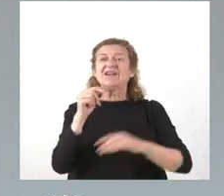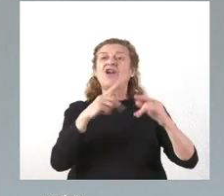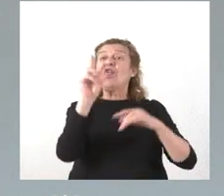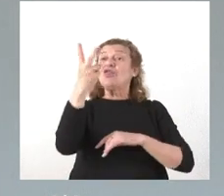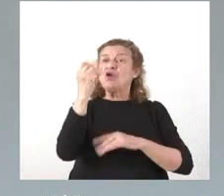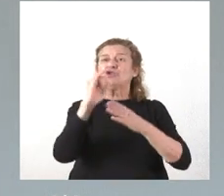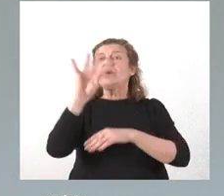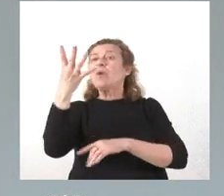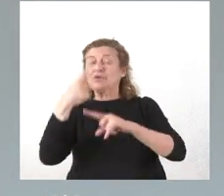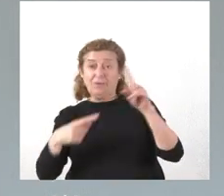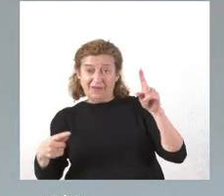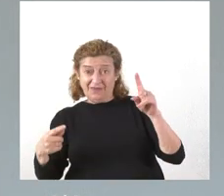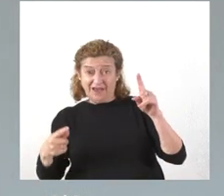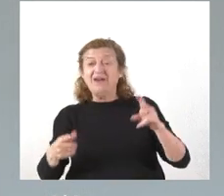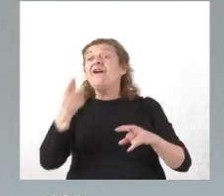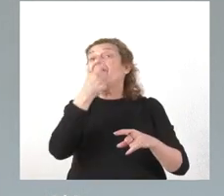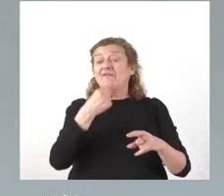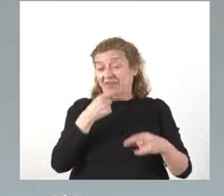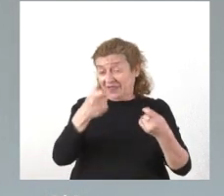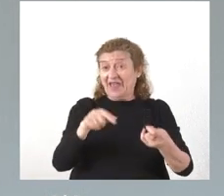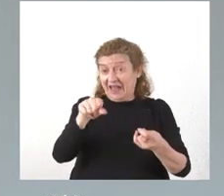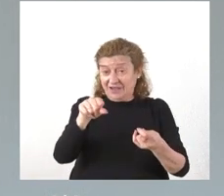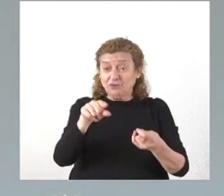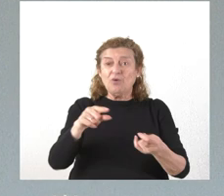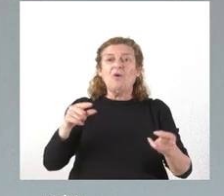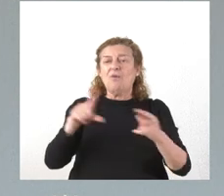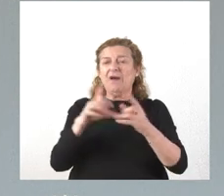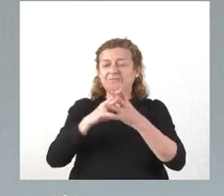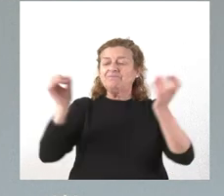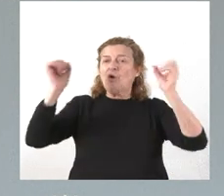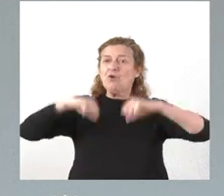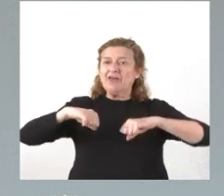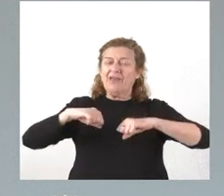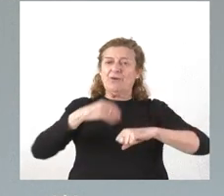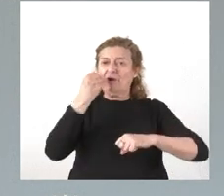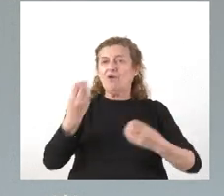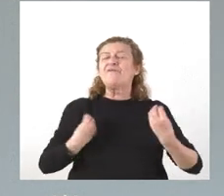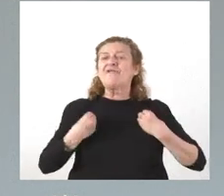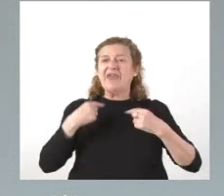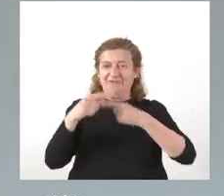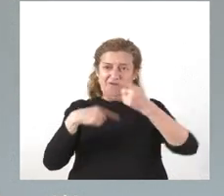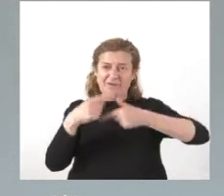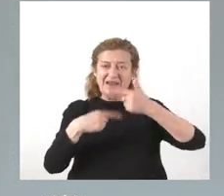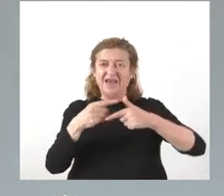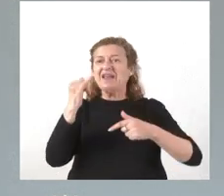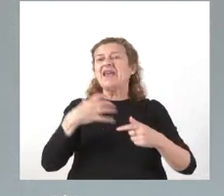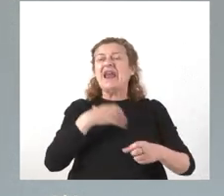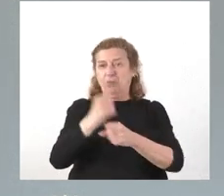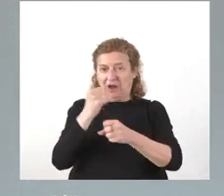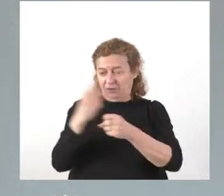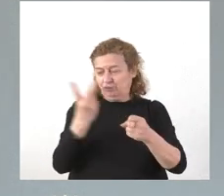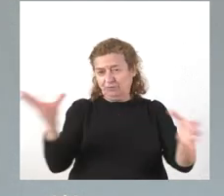y las cuatro y media, facilitando con ello también la conciliación de la vida familiar y laboral.